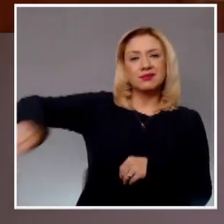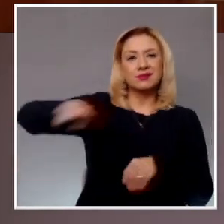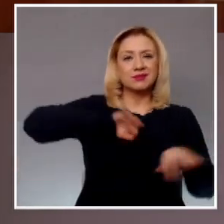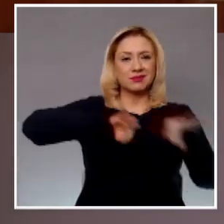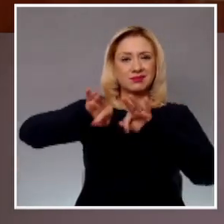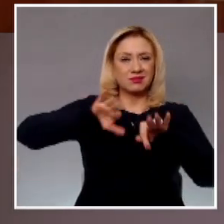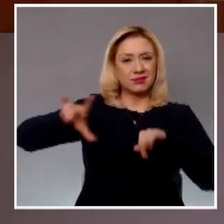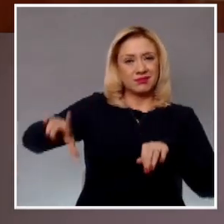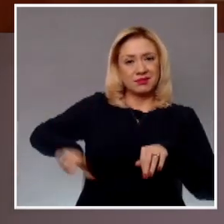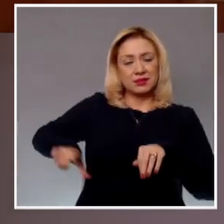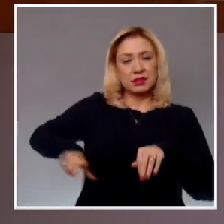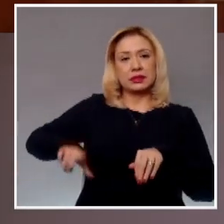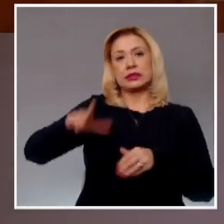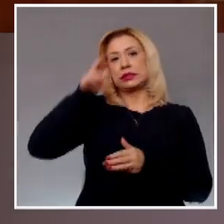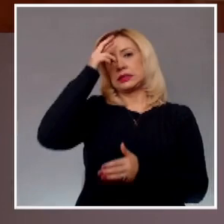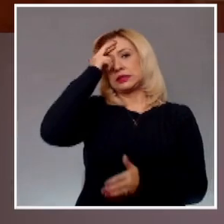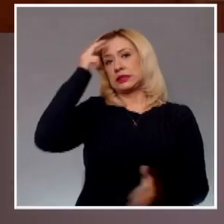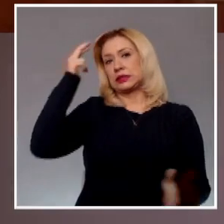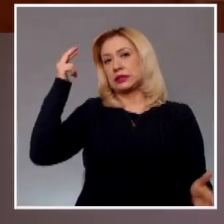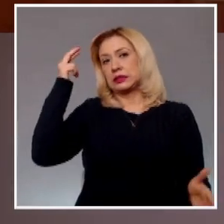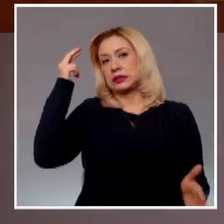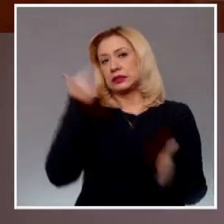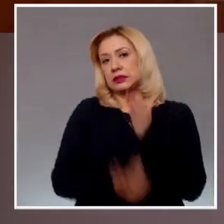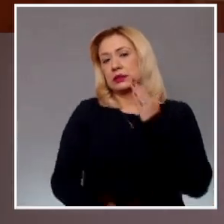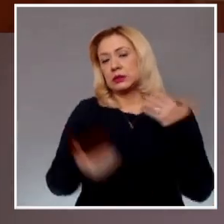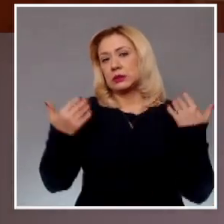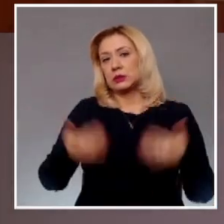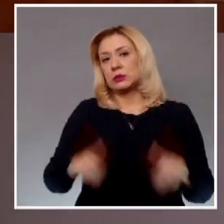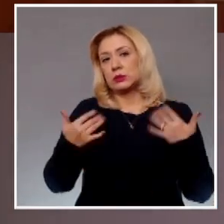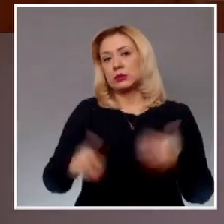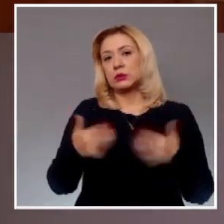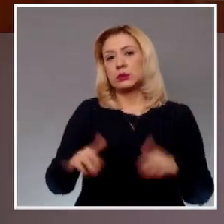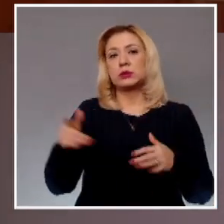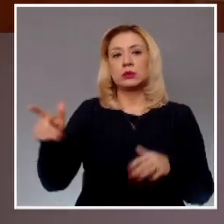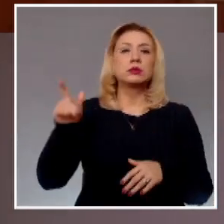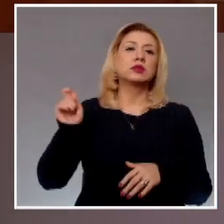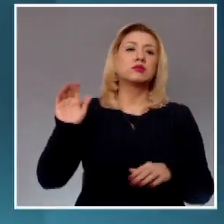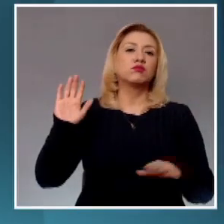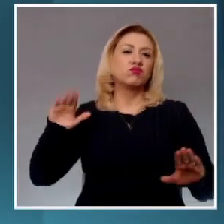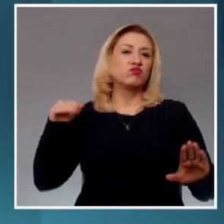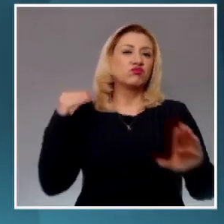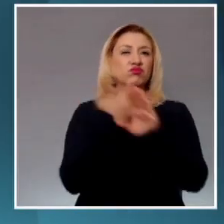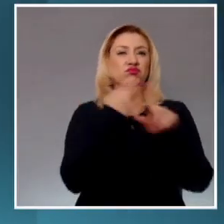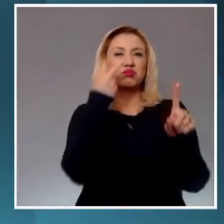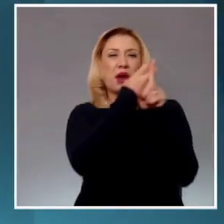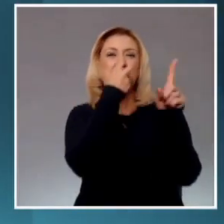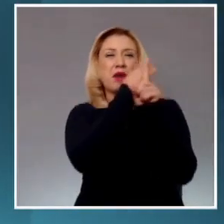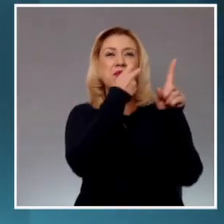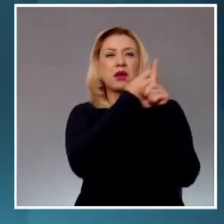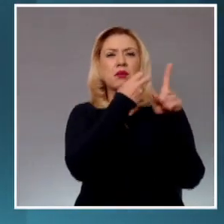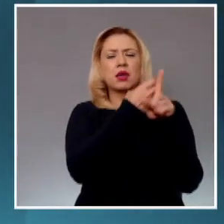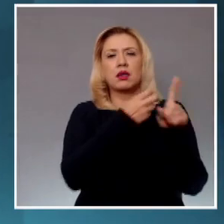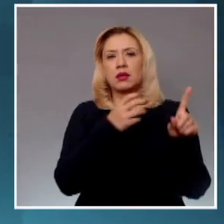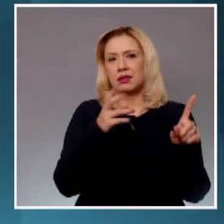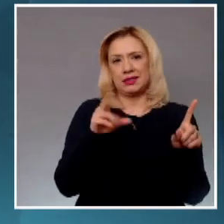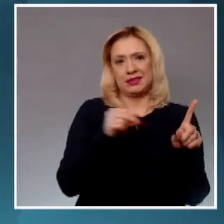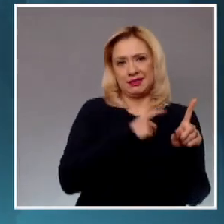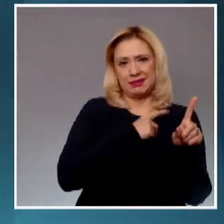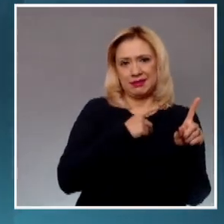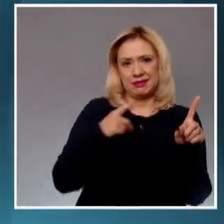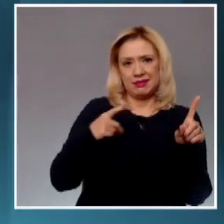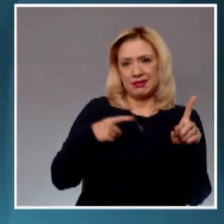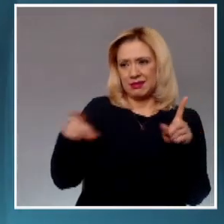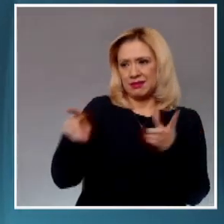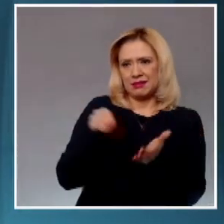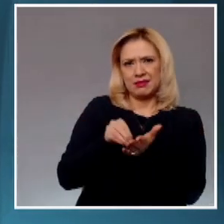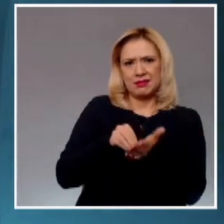en calumnia en contra del dirigente nacional del PRI y militantes de dicho partido esto con el fin de influir en los procesos electorales de 2022